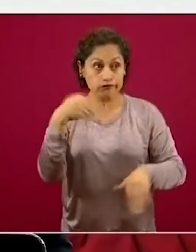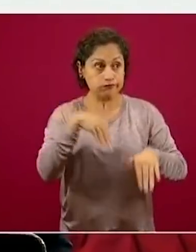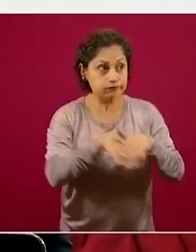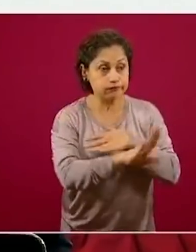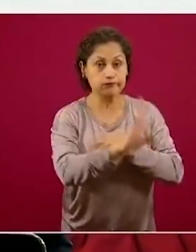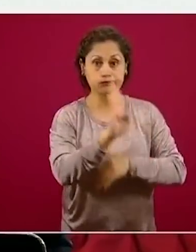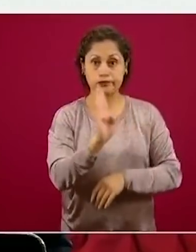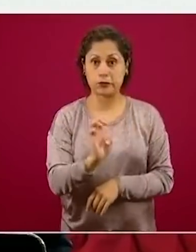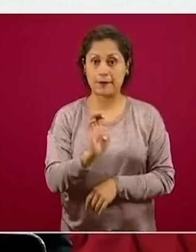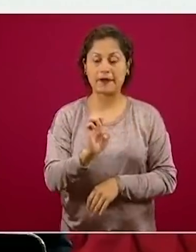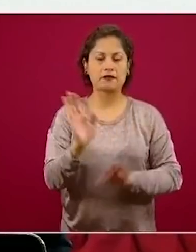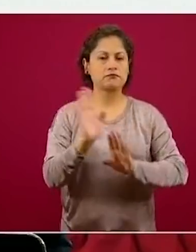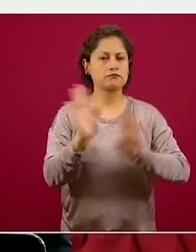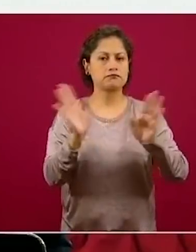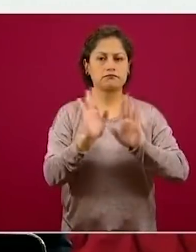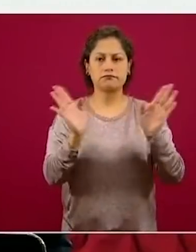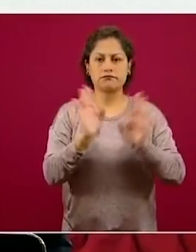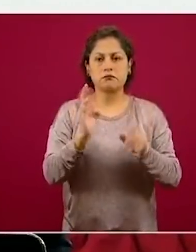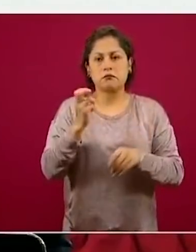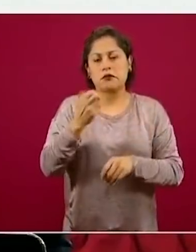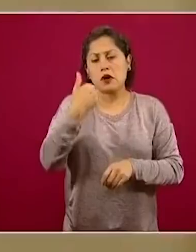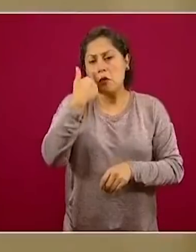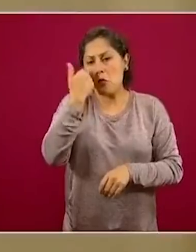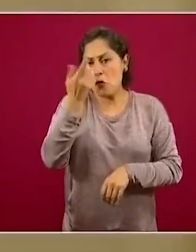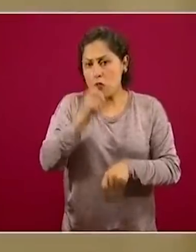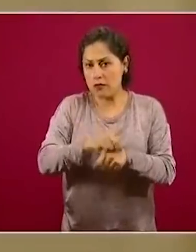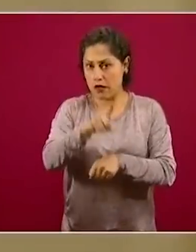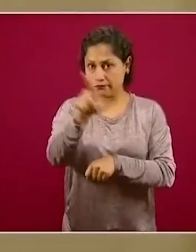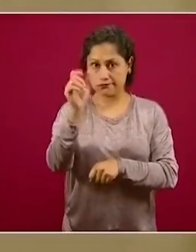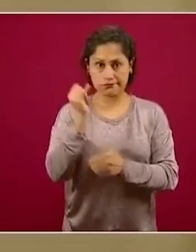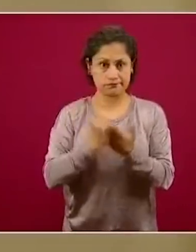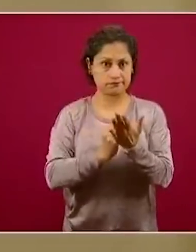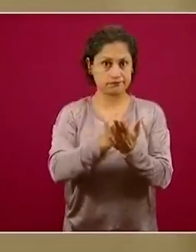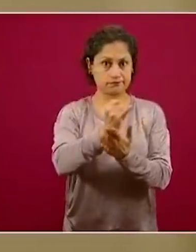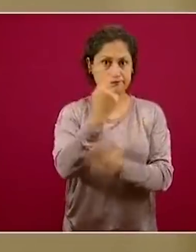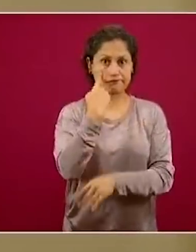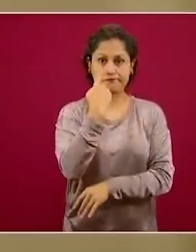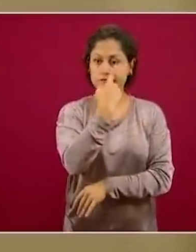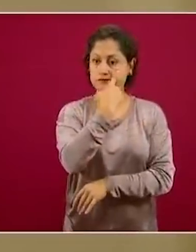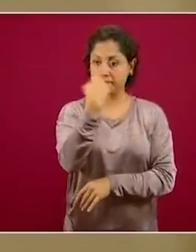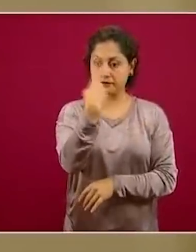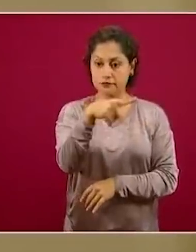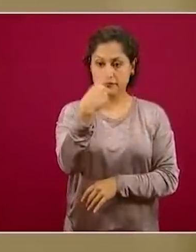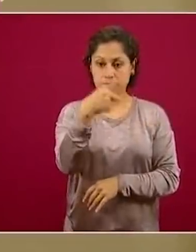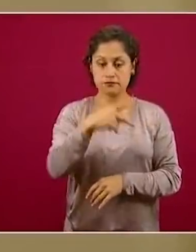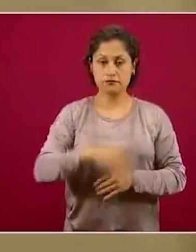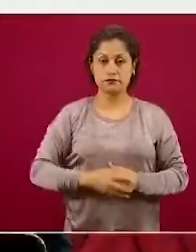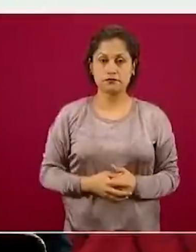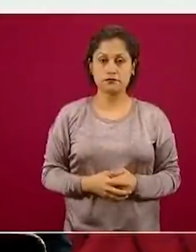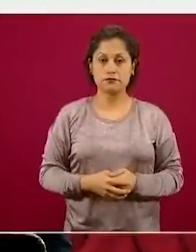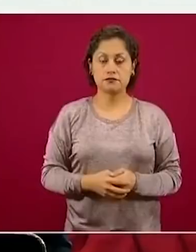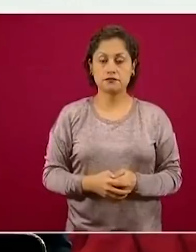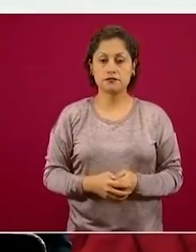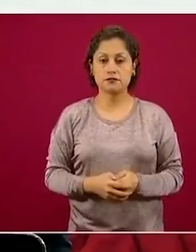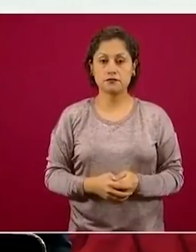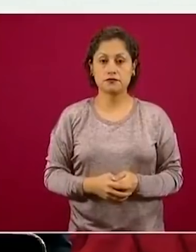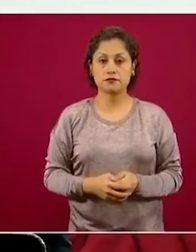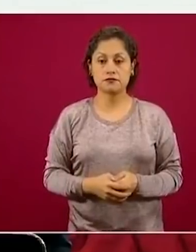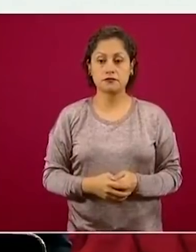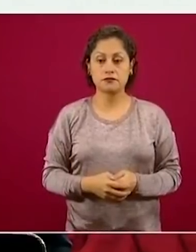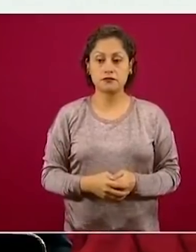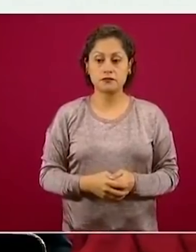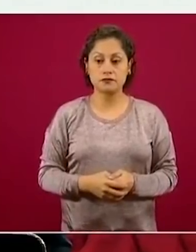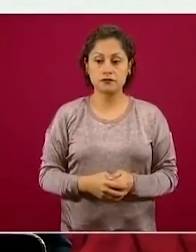es una cuestión voluntaria y que debe de ser utilizada bajo esa permisa.